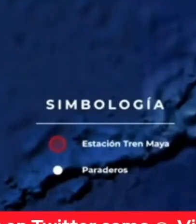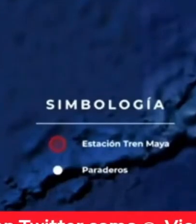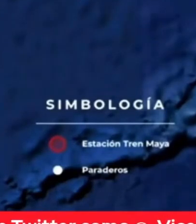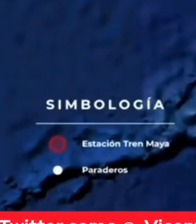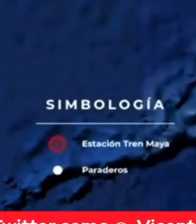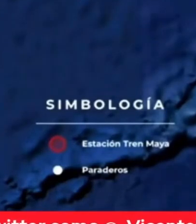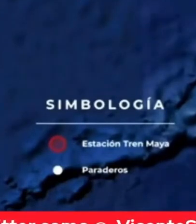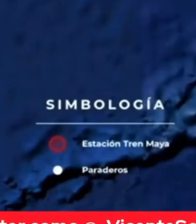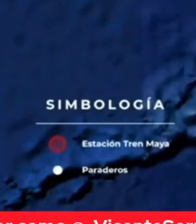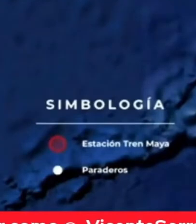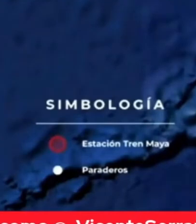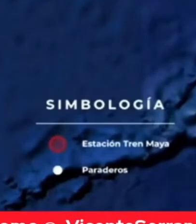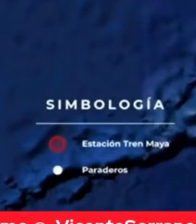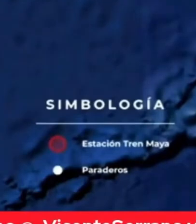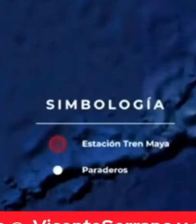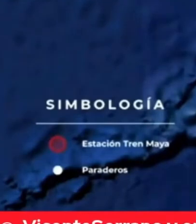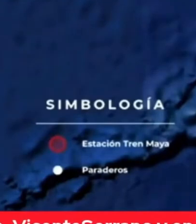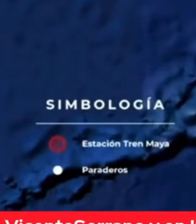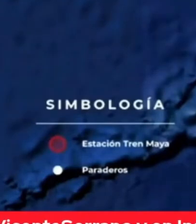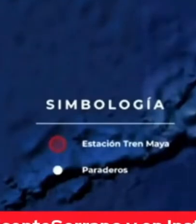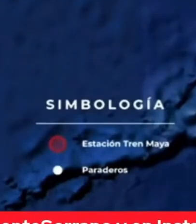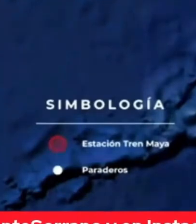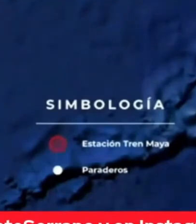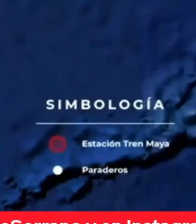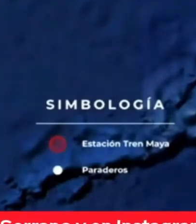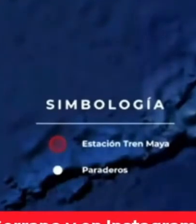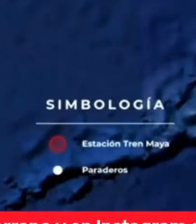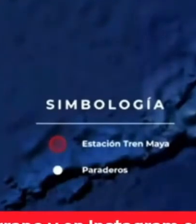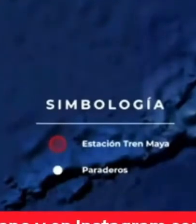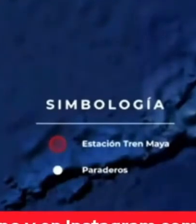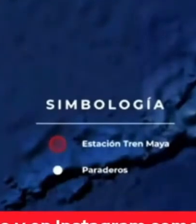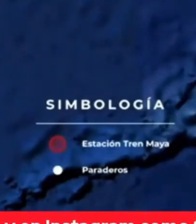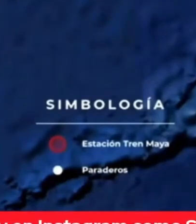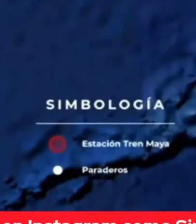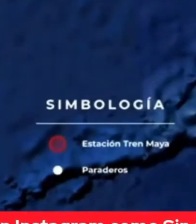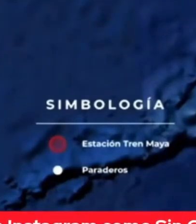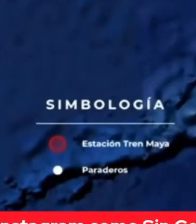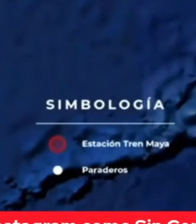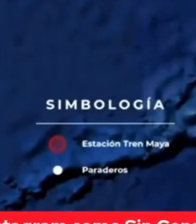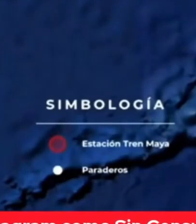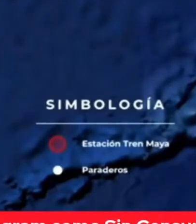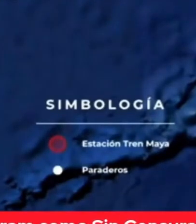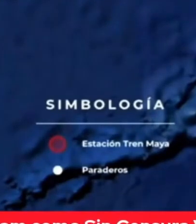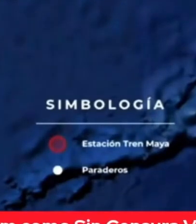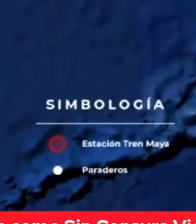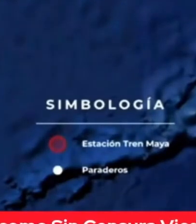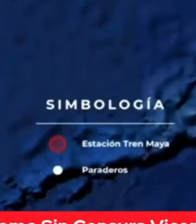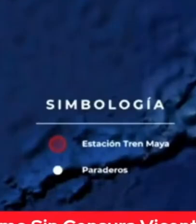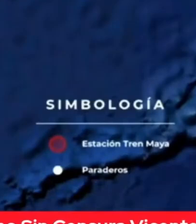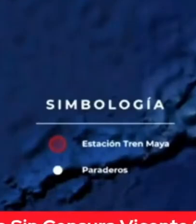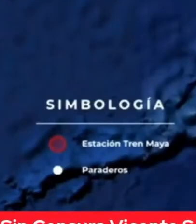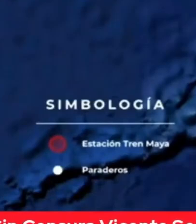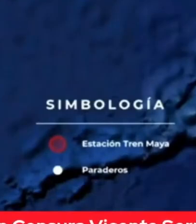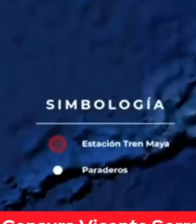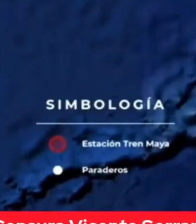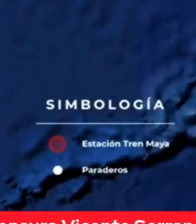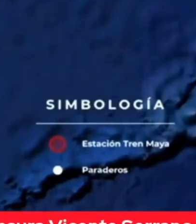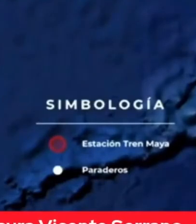Entonces, no fue por eso. Es porque es la forma más